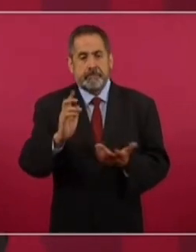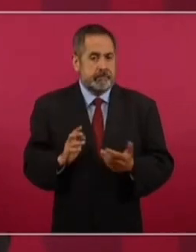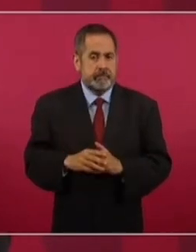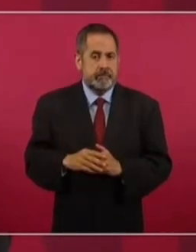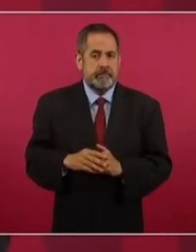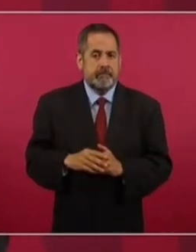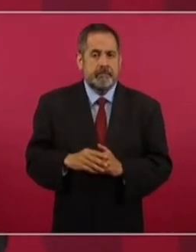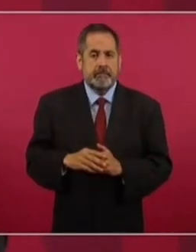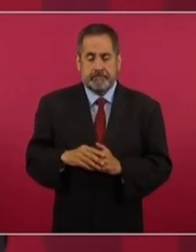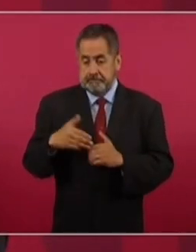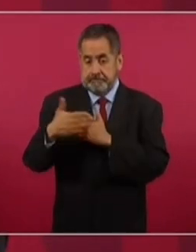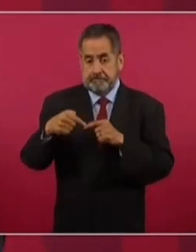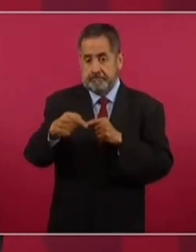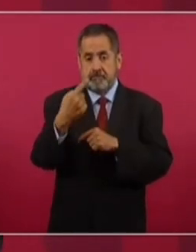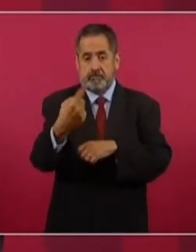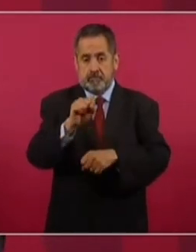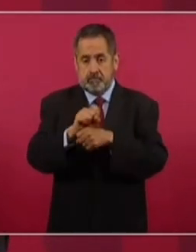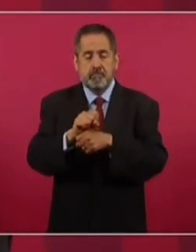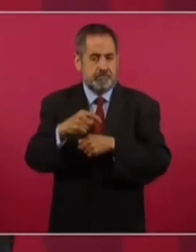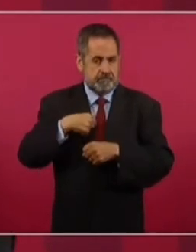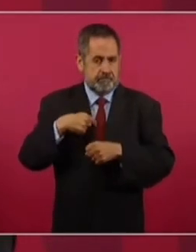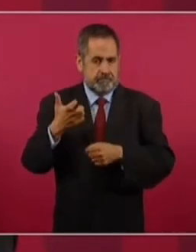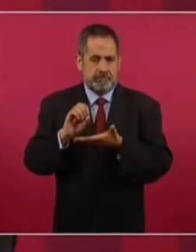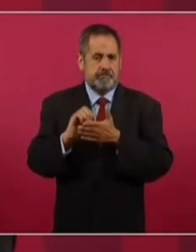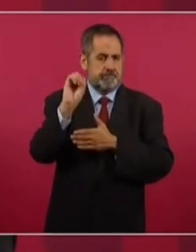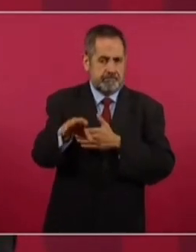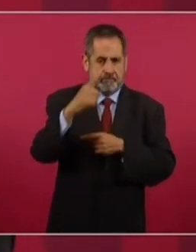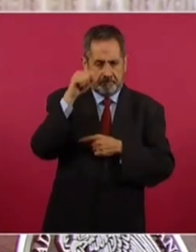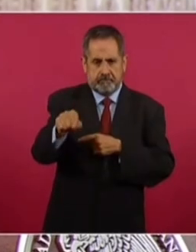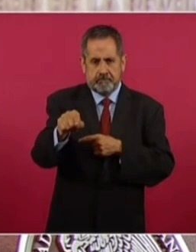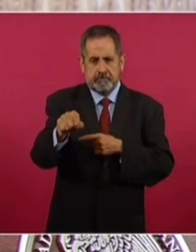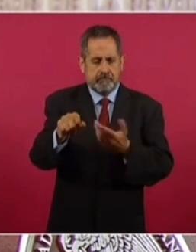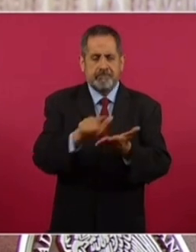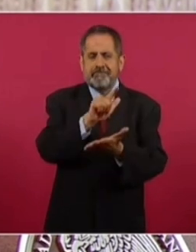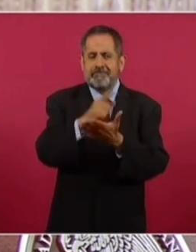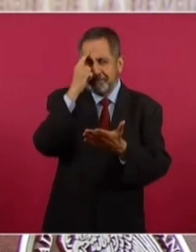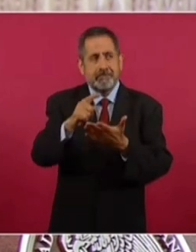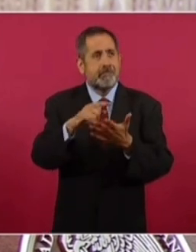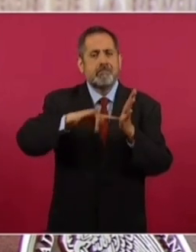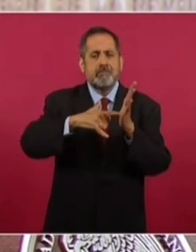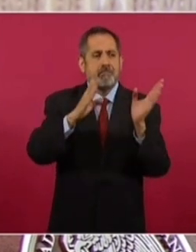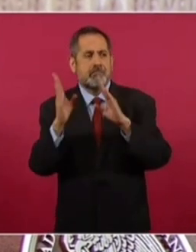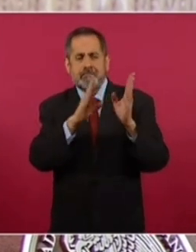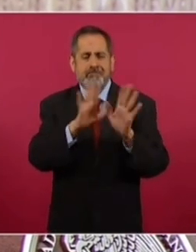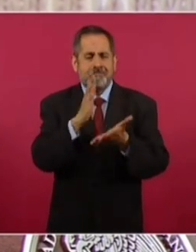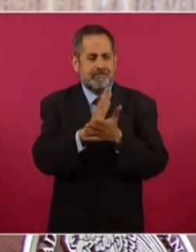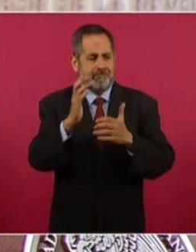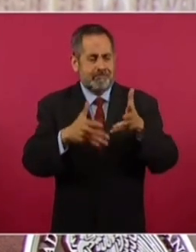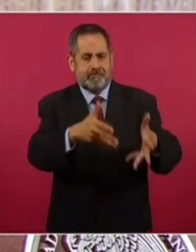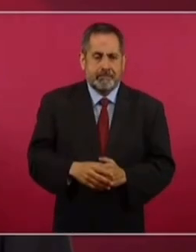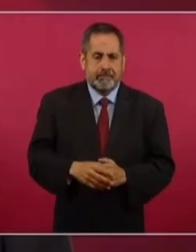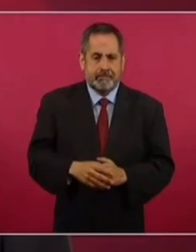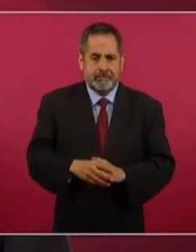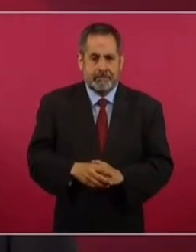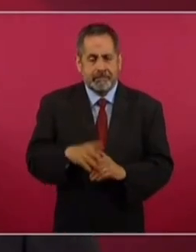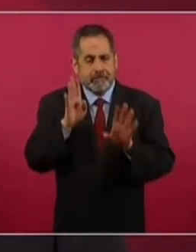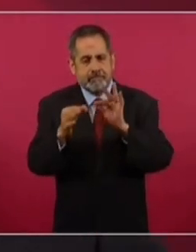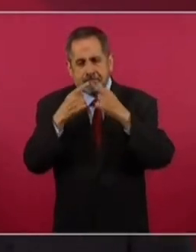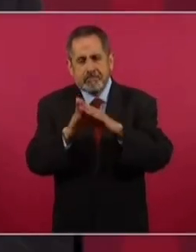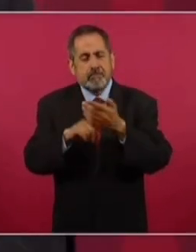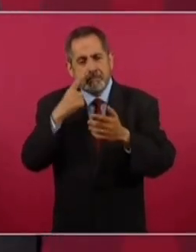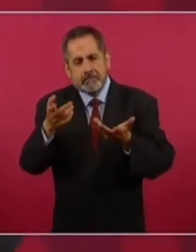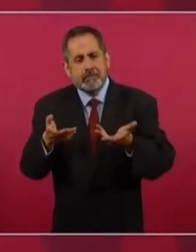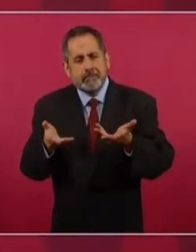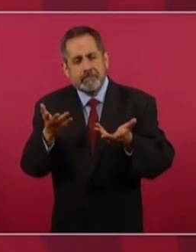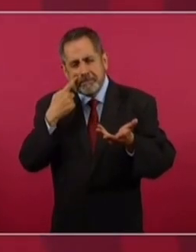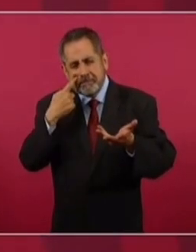Les vamos a enviar la semana próxima de que ya no haya el cambio del horario de verano, a ver qué van a hacer. Yo voy a estar, como se dice